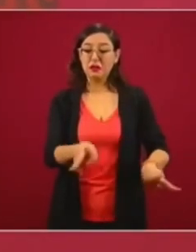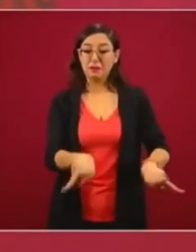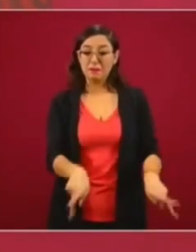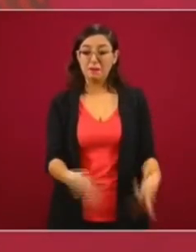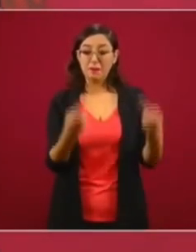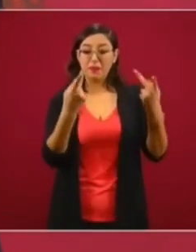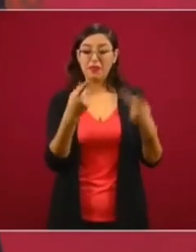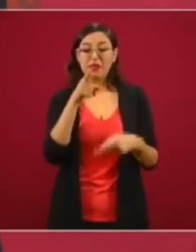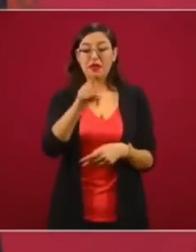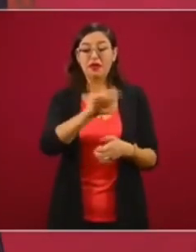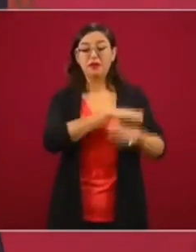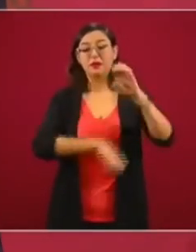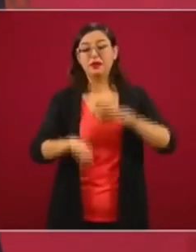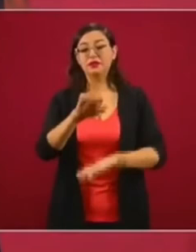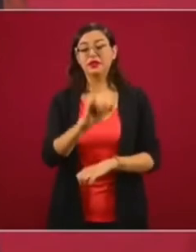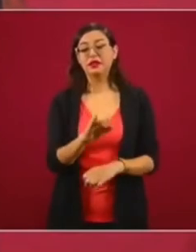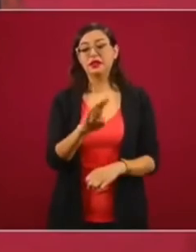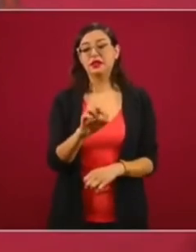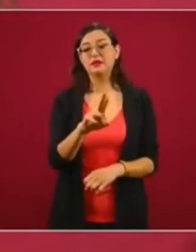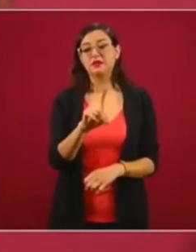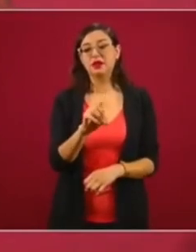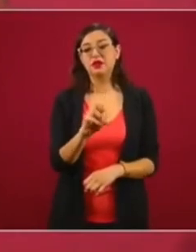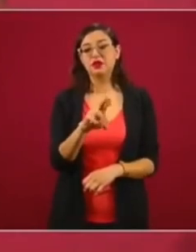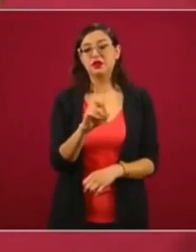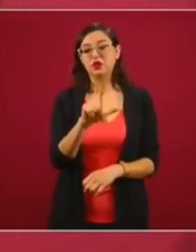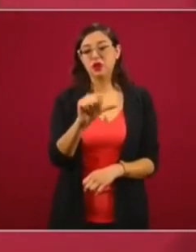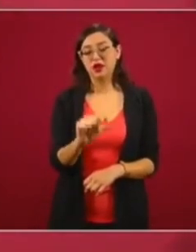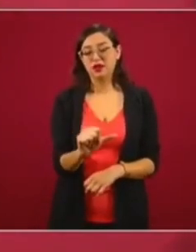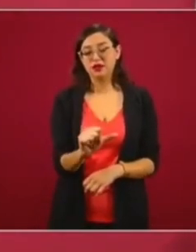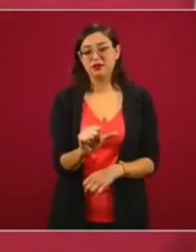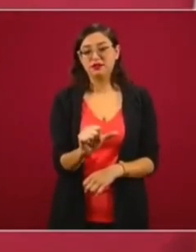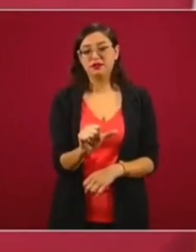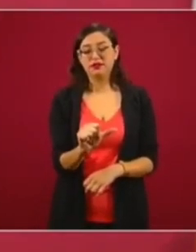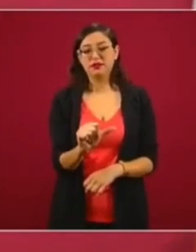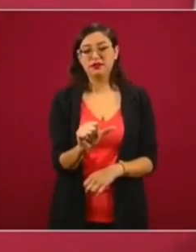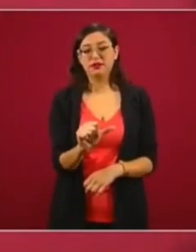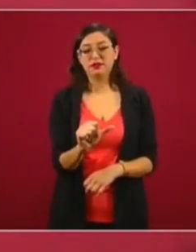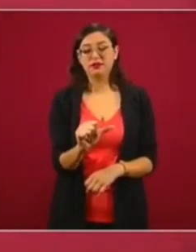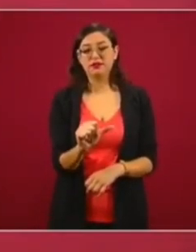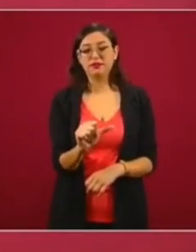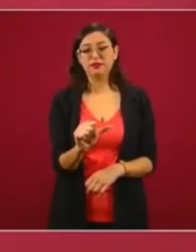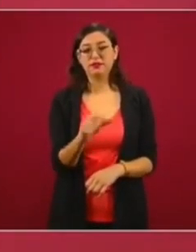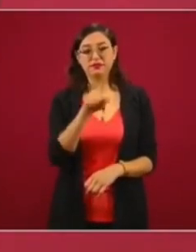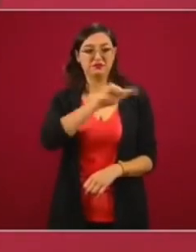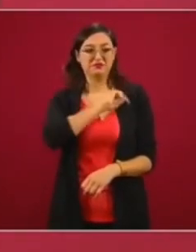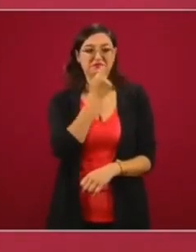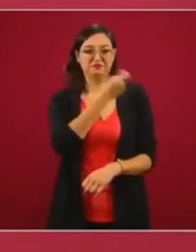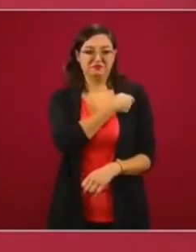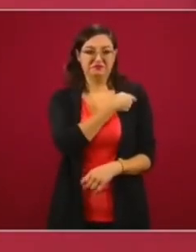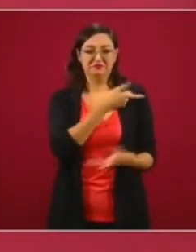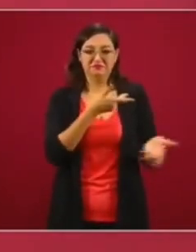Iberdrola, de España.